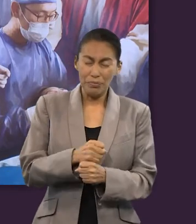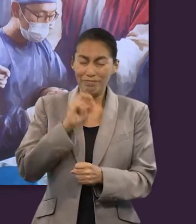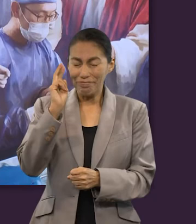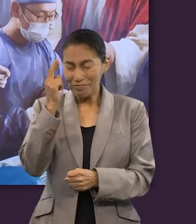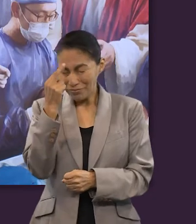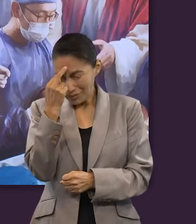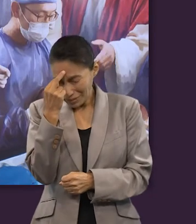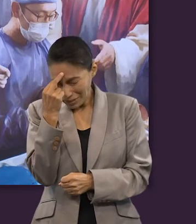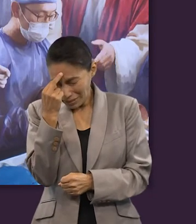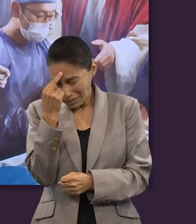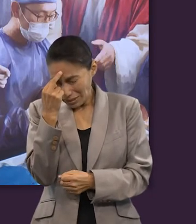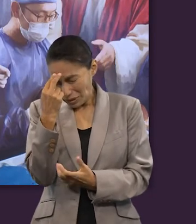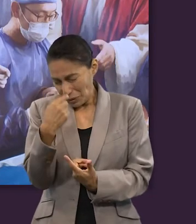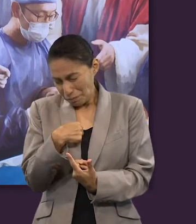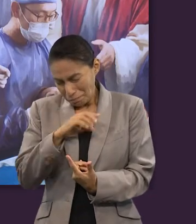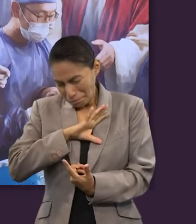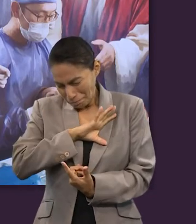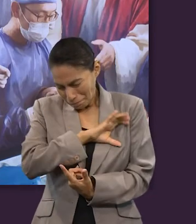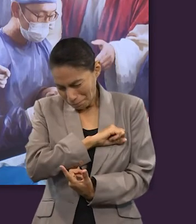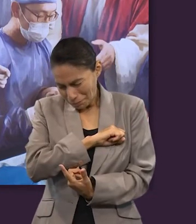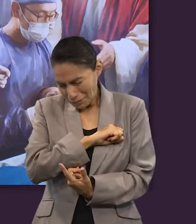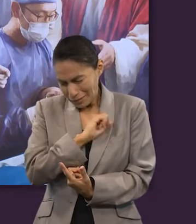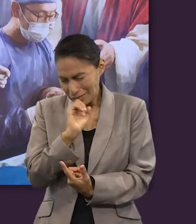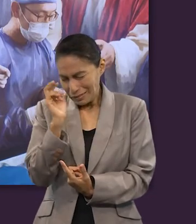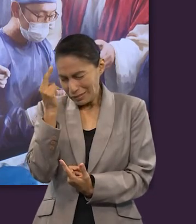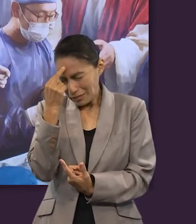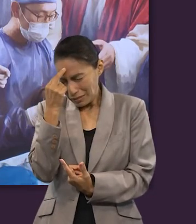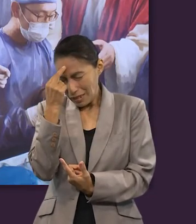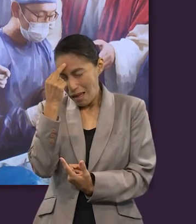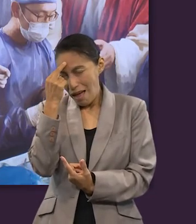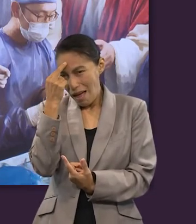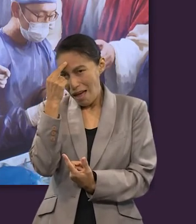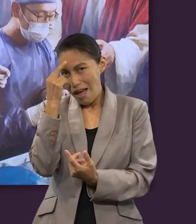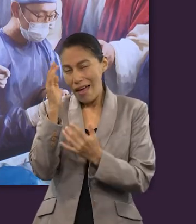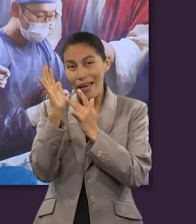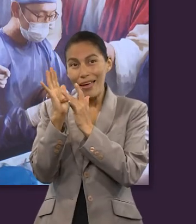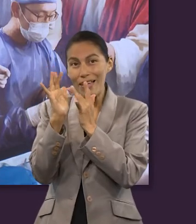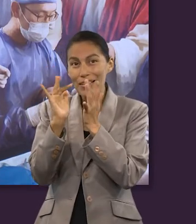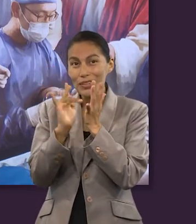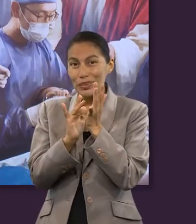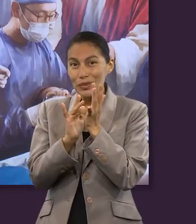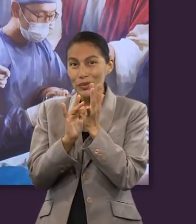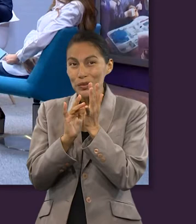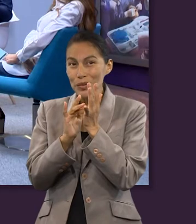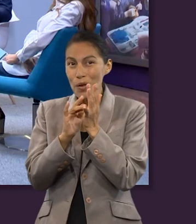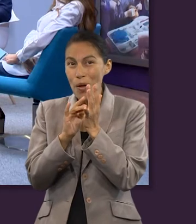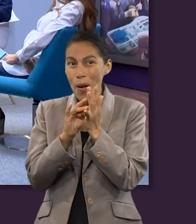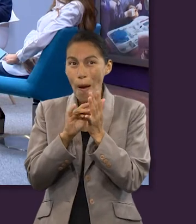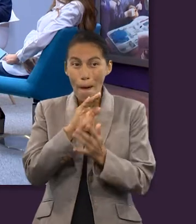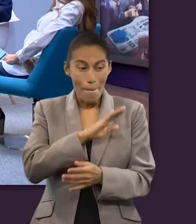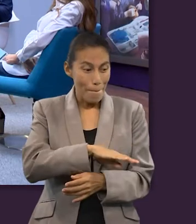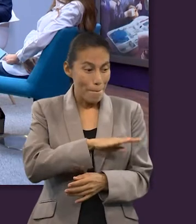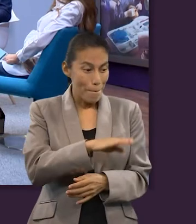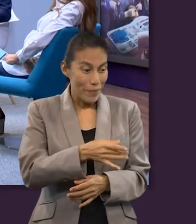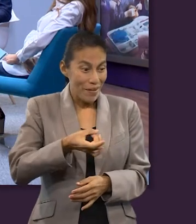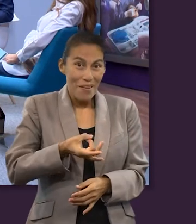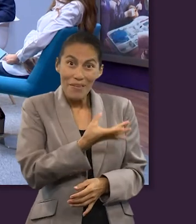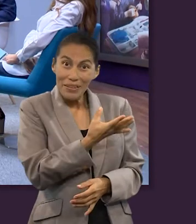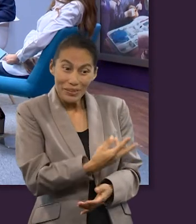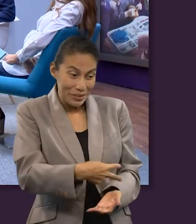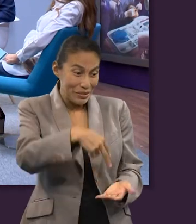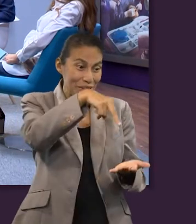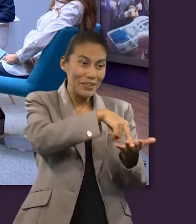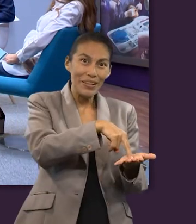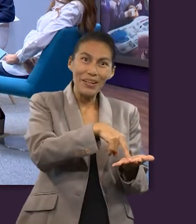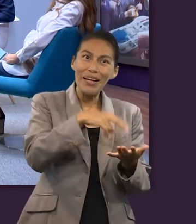que Cristo venció la muerte y que nos extiende también ese poder hacia nosotros si creemos en Él y si aceptamos su